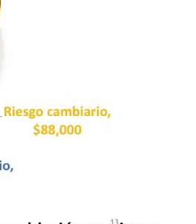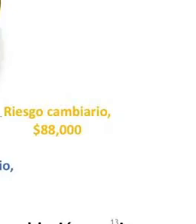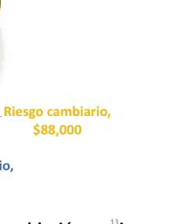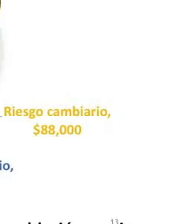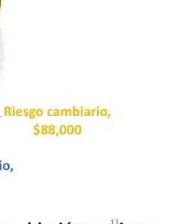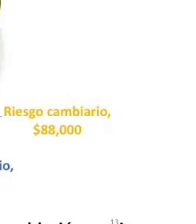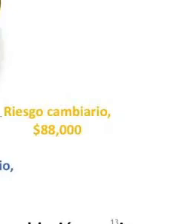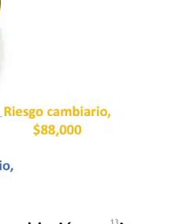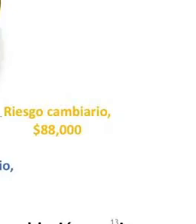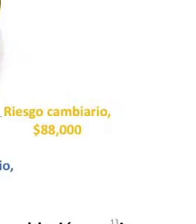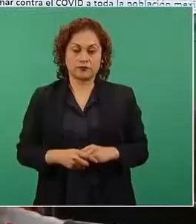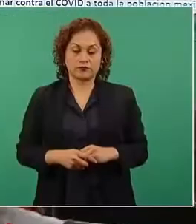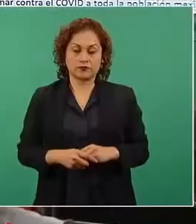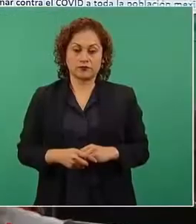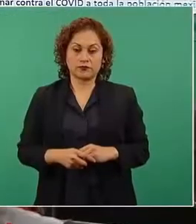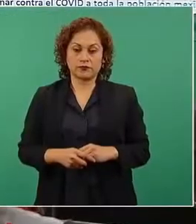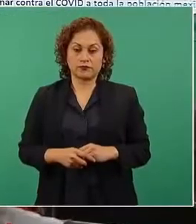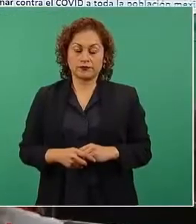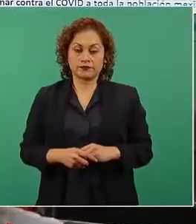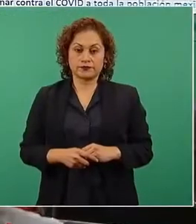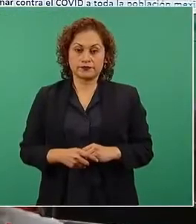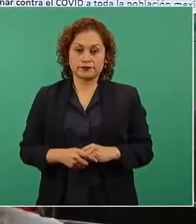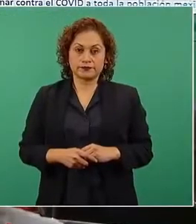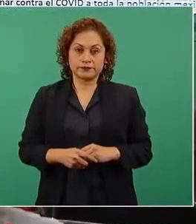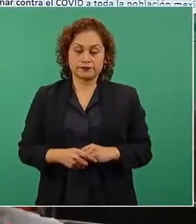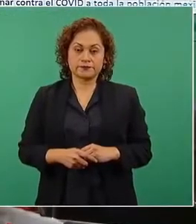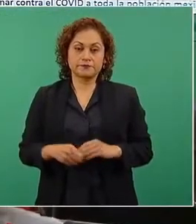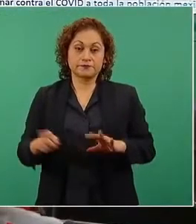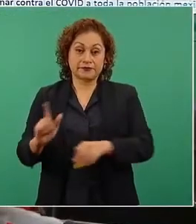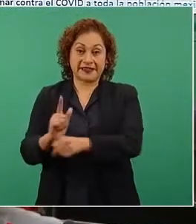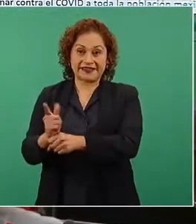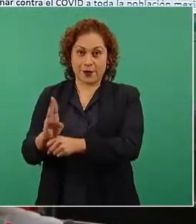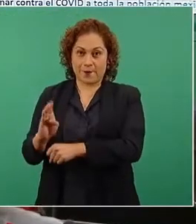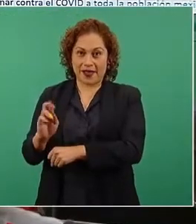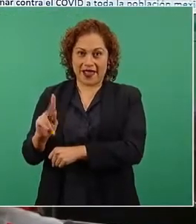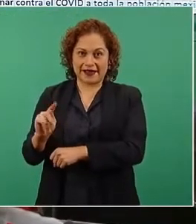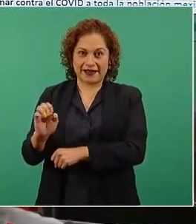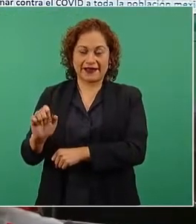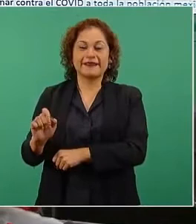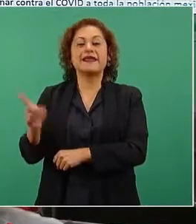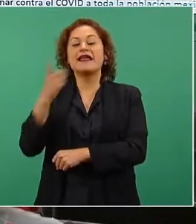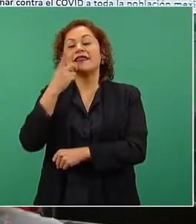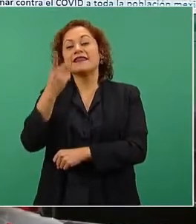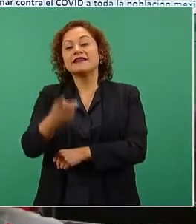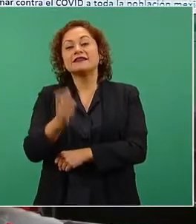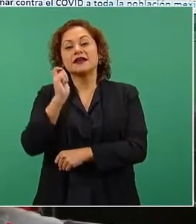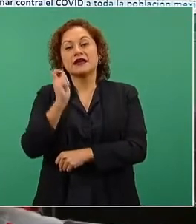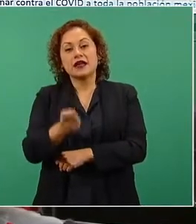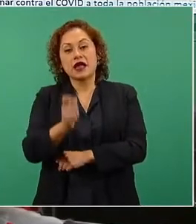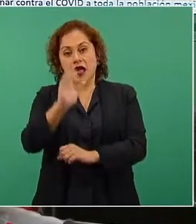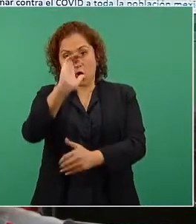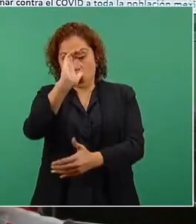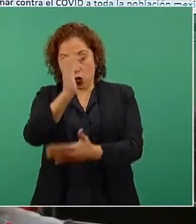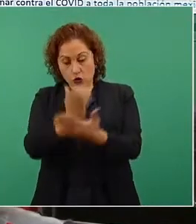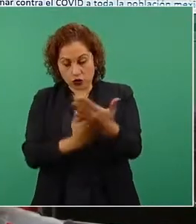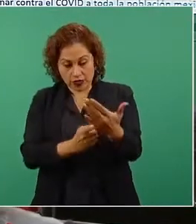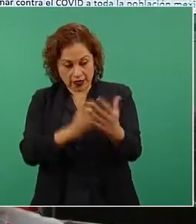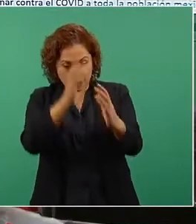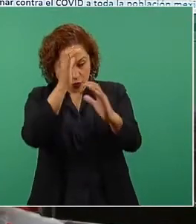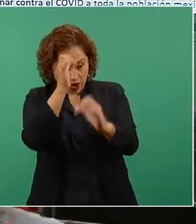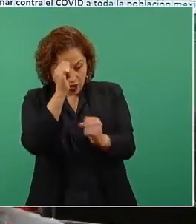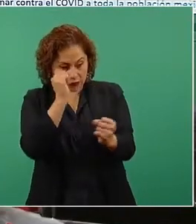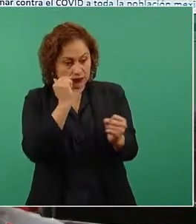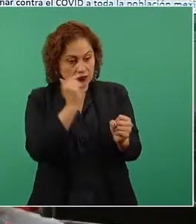aquí, por aquí, por todos lados. Diría licenciado Bartos, no hay contrato, no hay convenio en donde que revisemos donde no